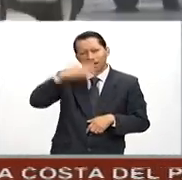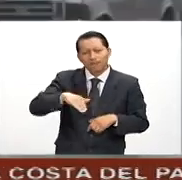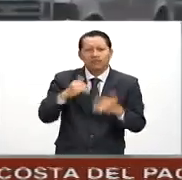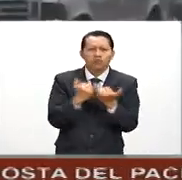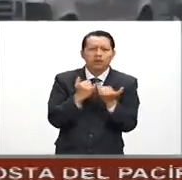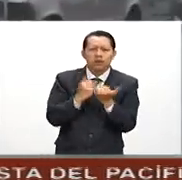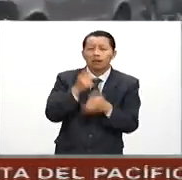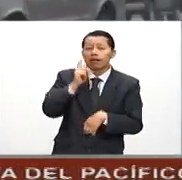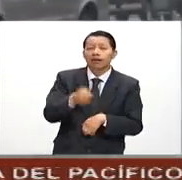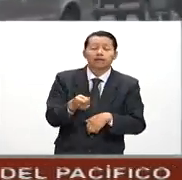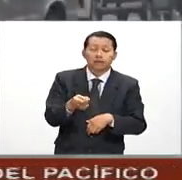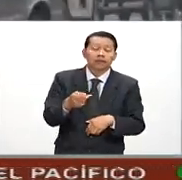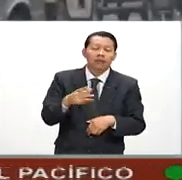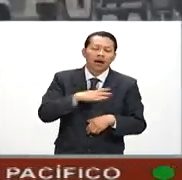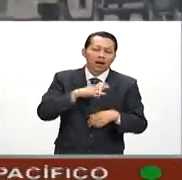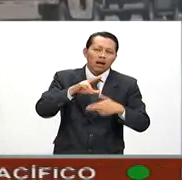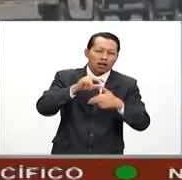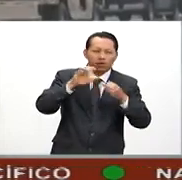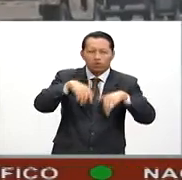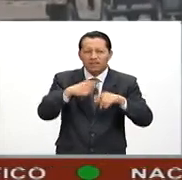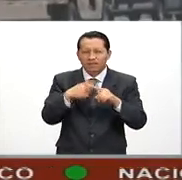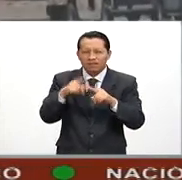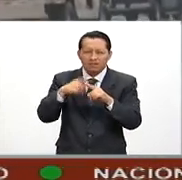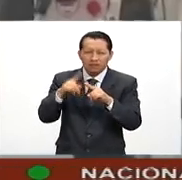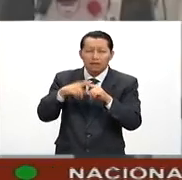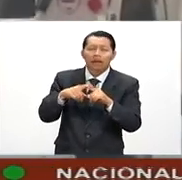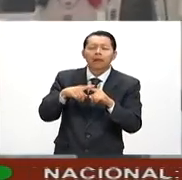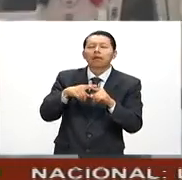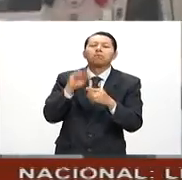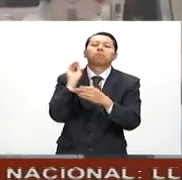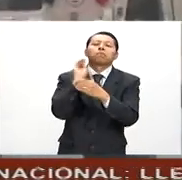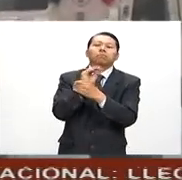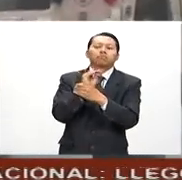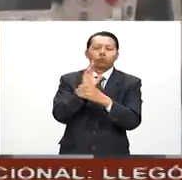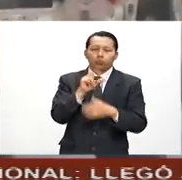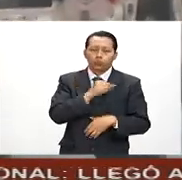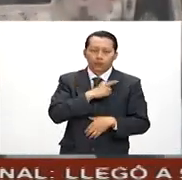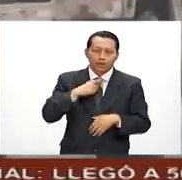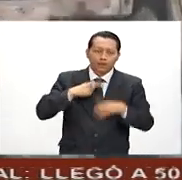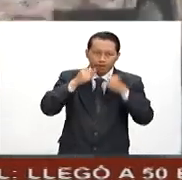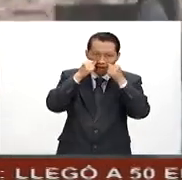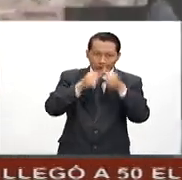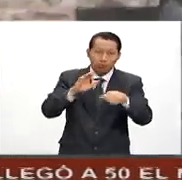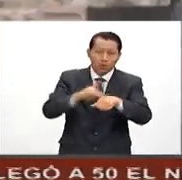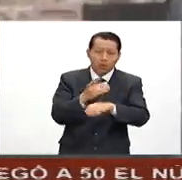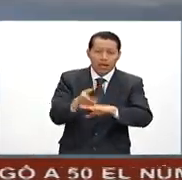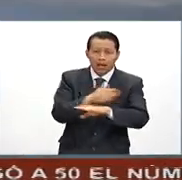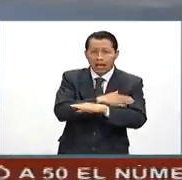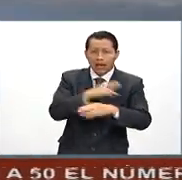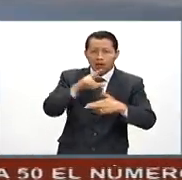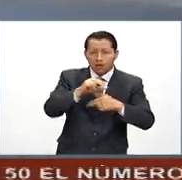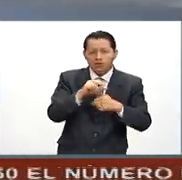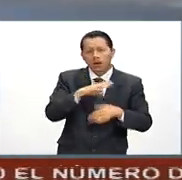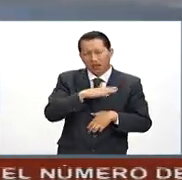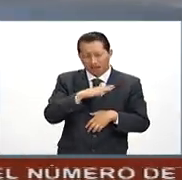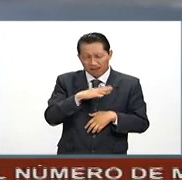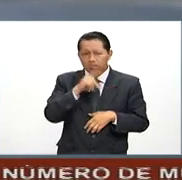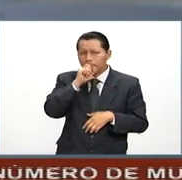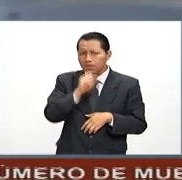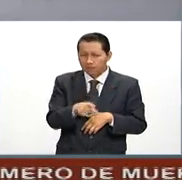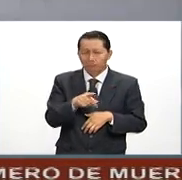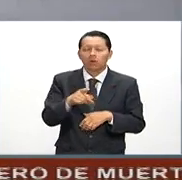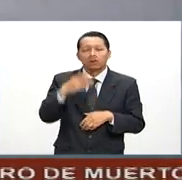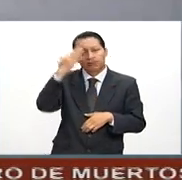fenómenos nunca se deben minimizar, ya que la naturaleza es impredecible y después del desastre que ocurrió con el huracán Odil, la percepción ha